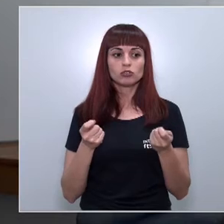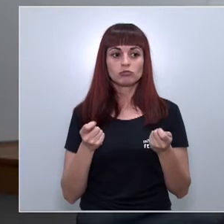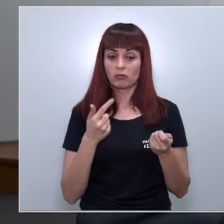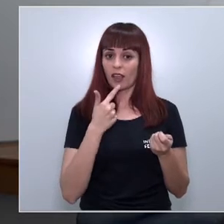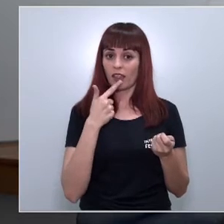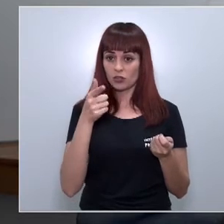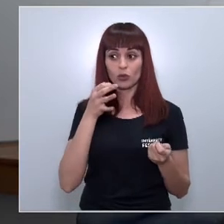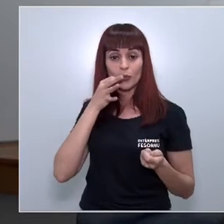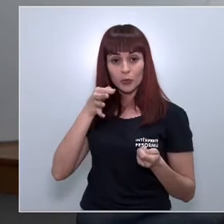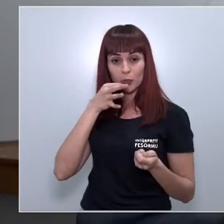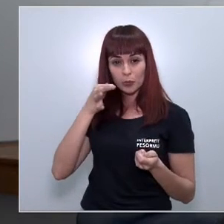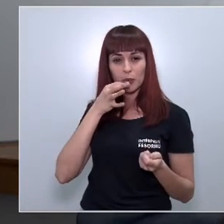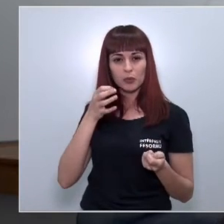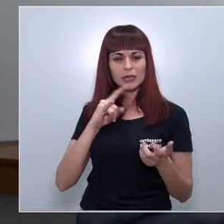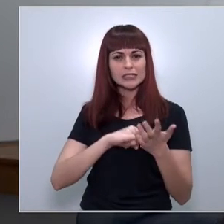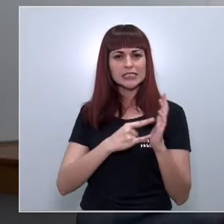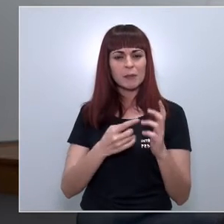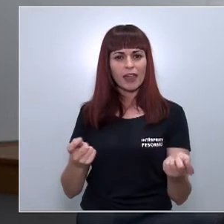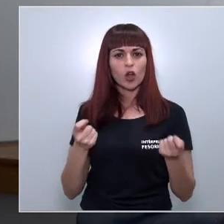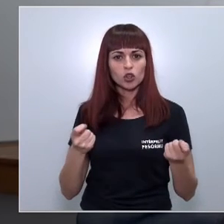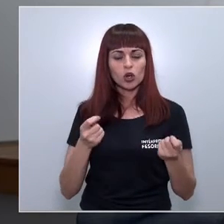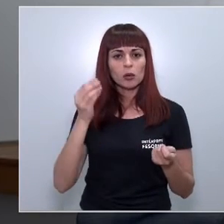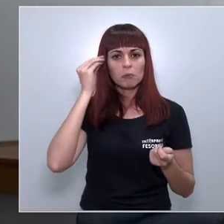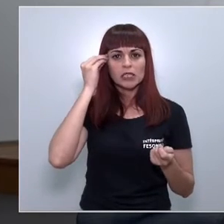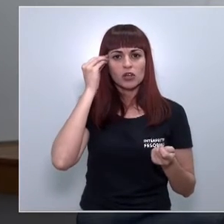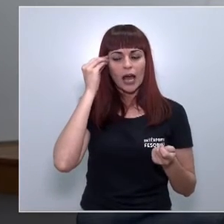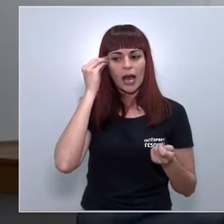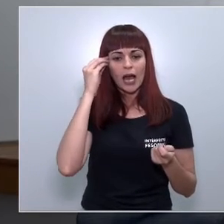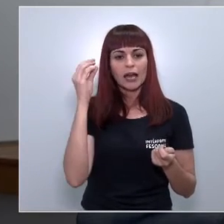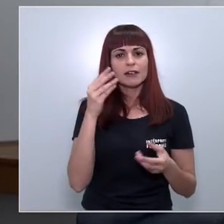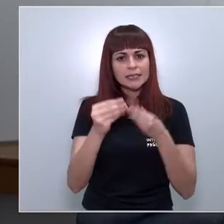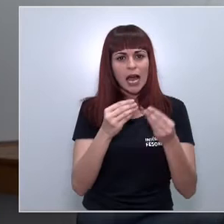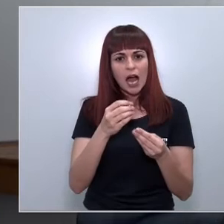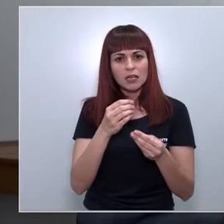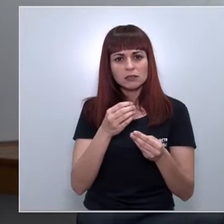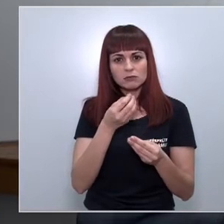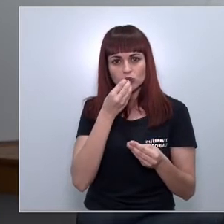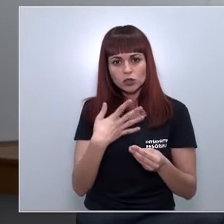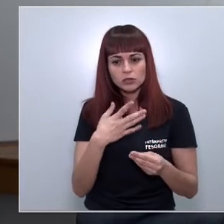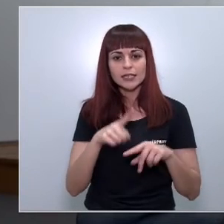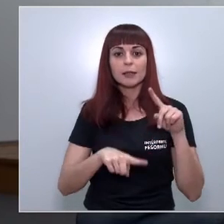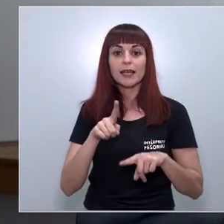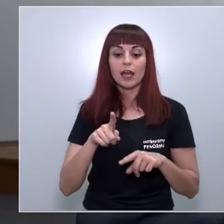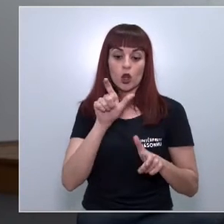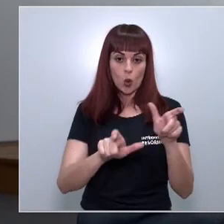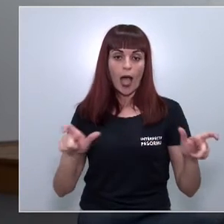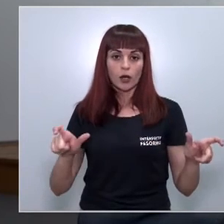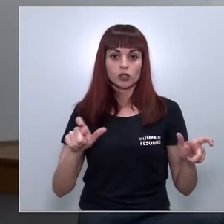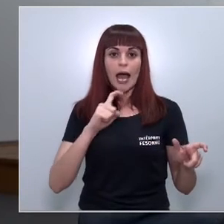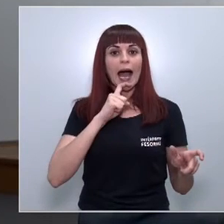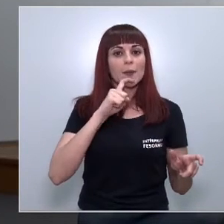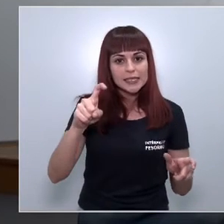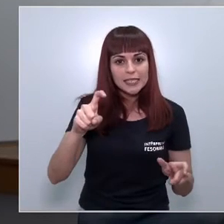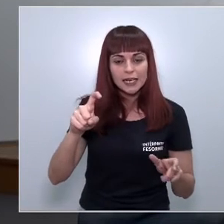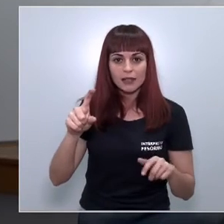intervención imagino que su eficacia depende un poco de que los ciudadanos comuniquen a la consejería si tienen